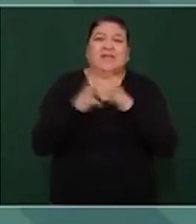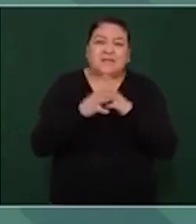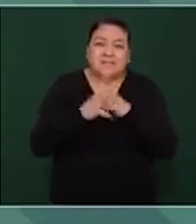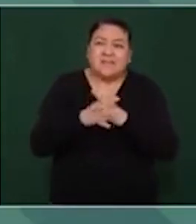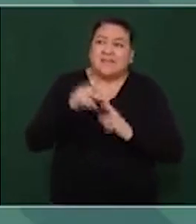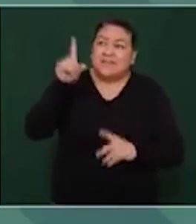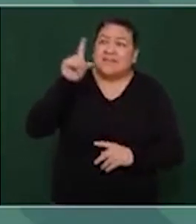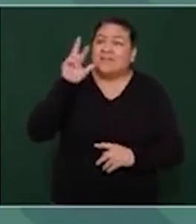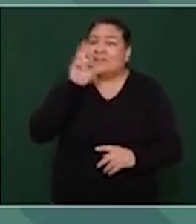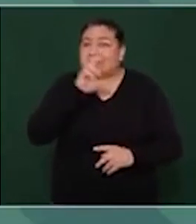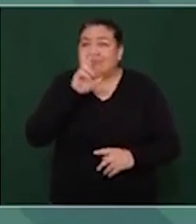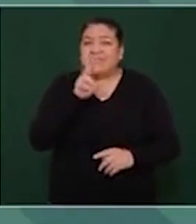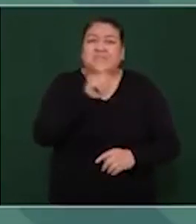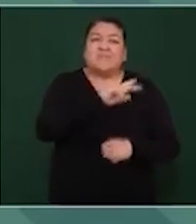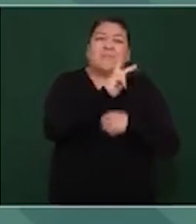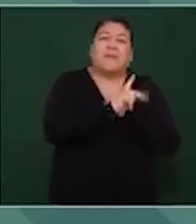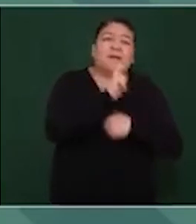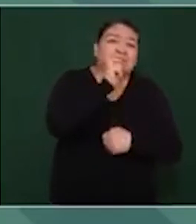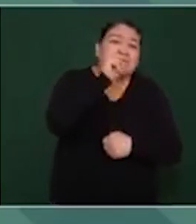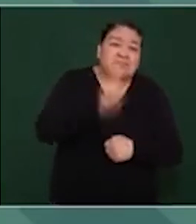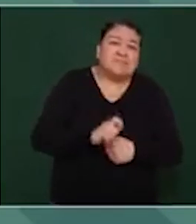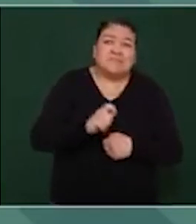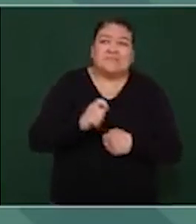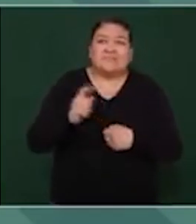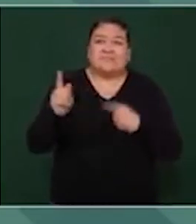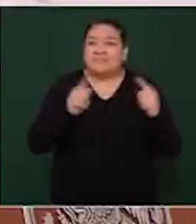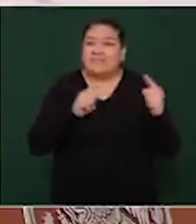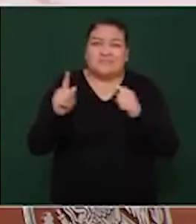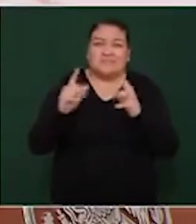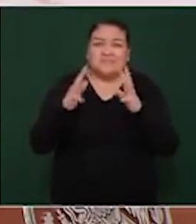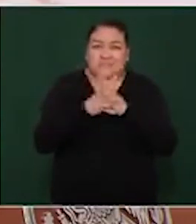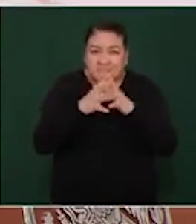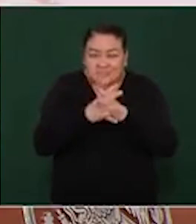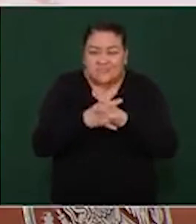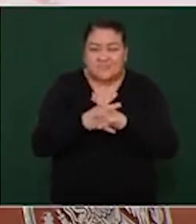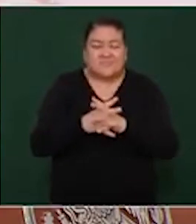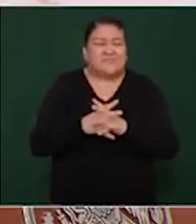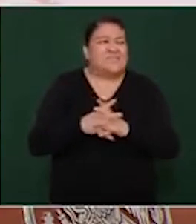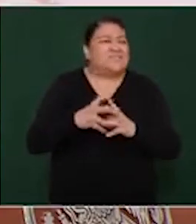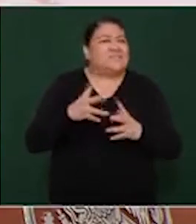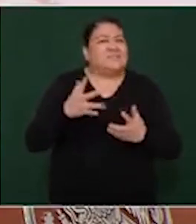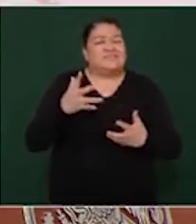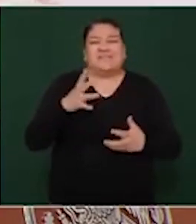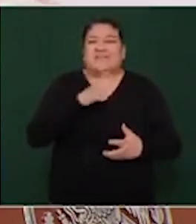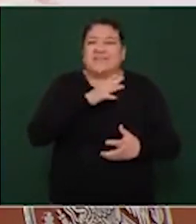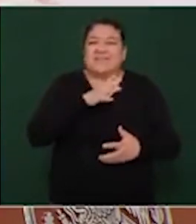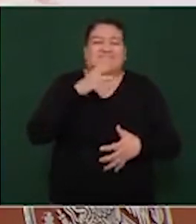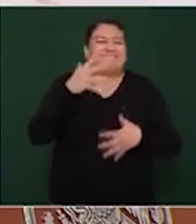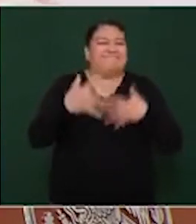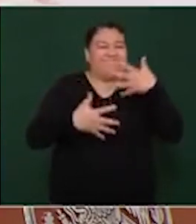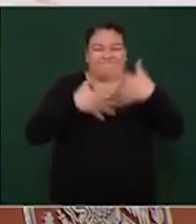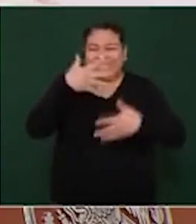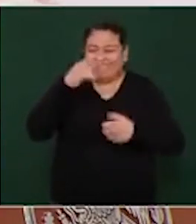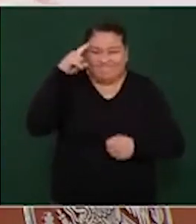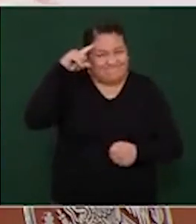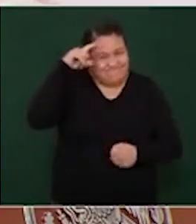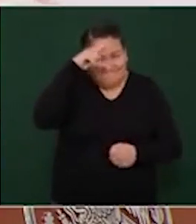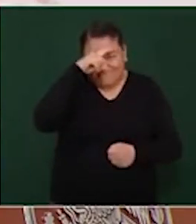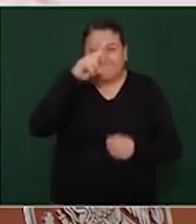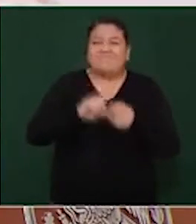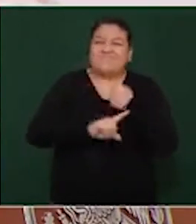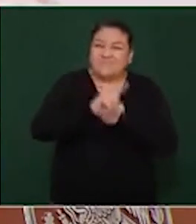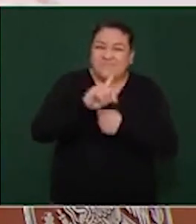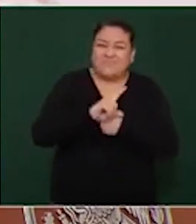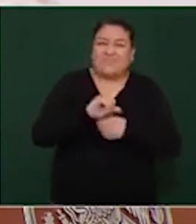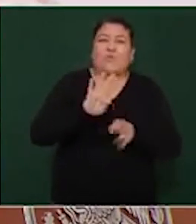Rusia y Ucrania, hay un problema serio de